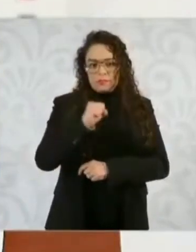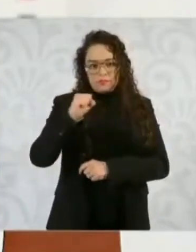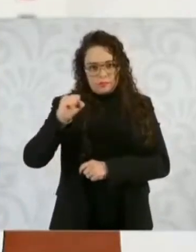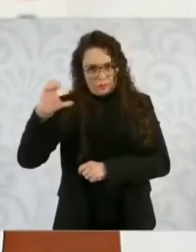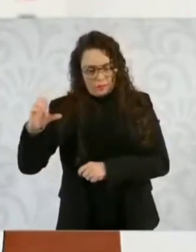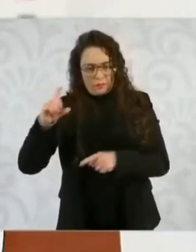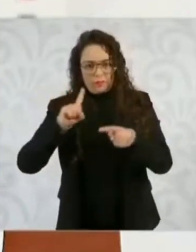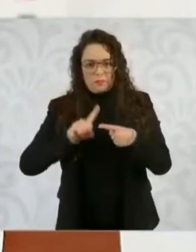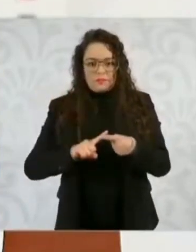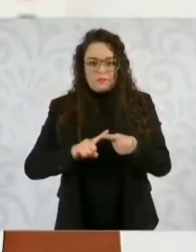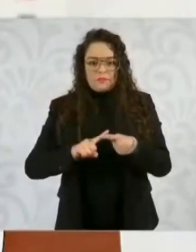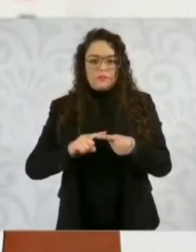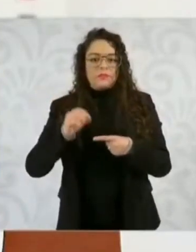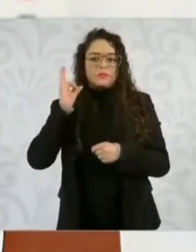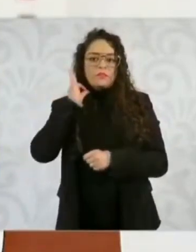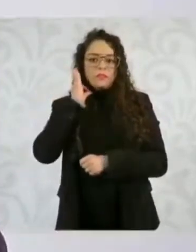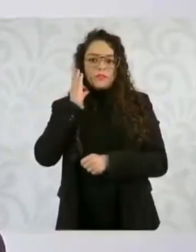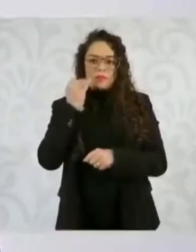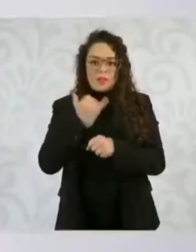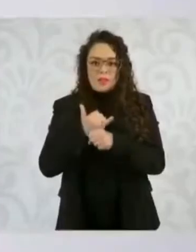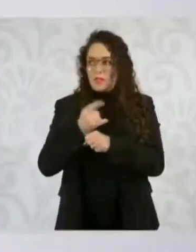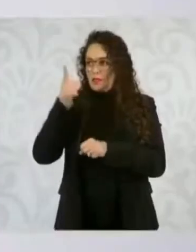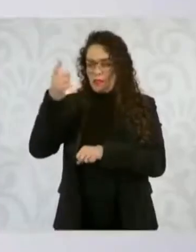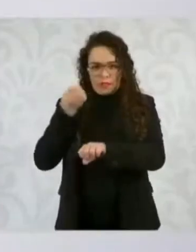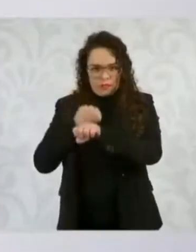Fiscalía Estatal